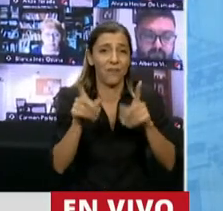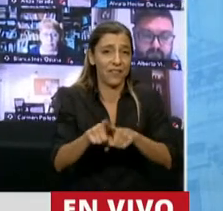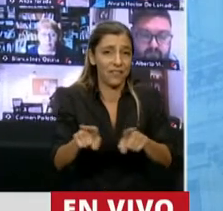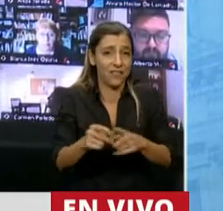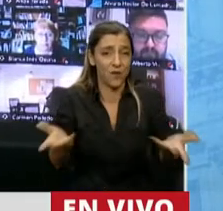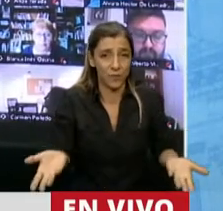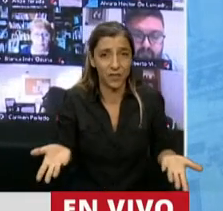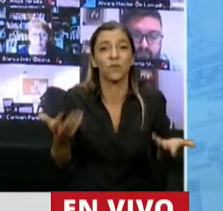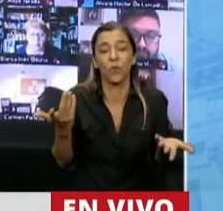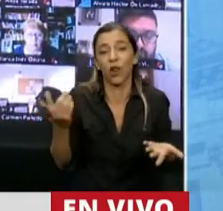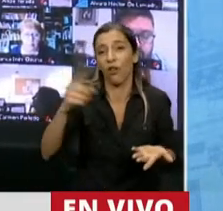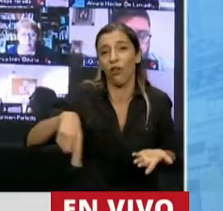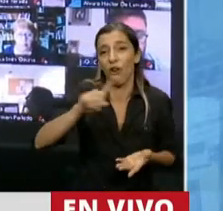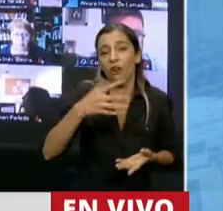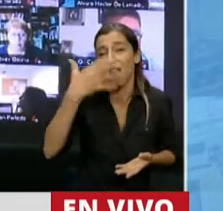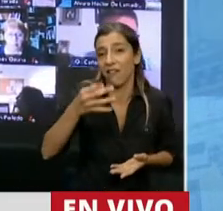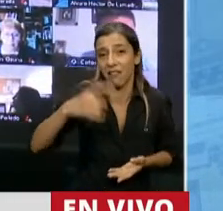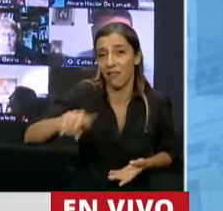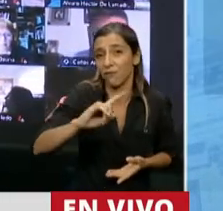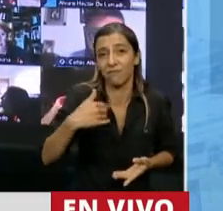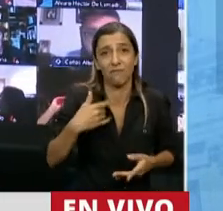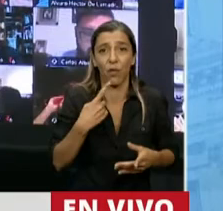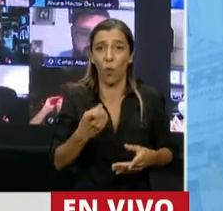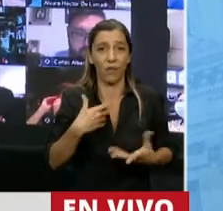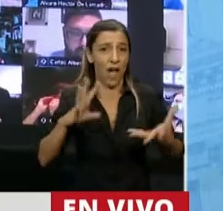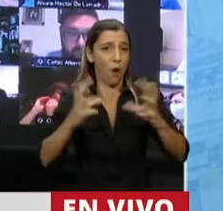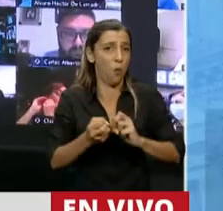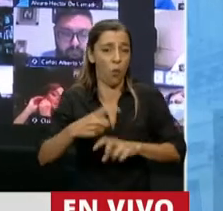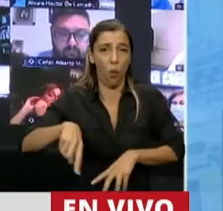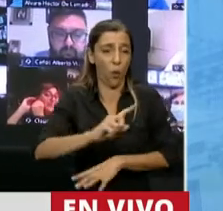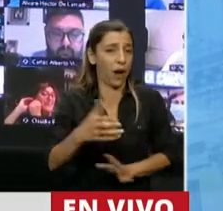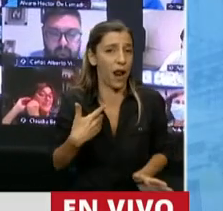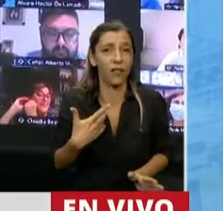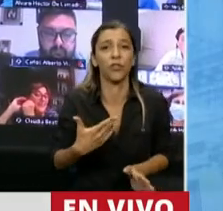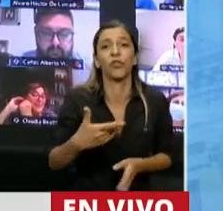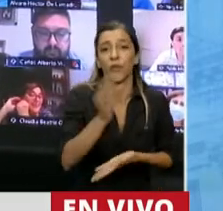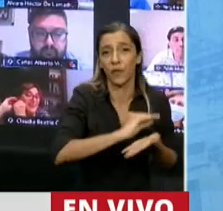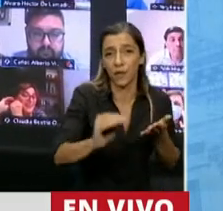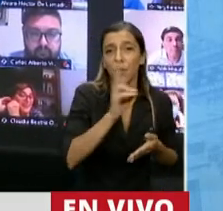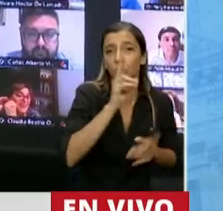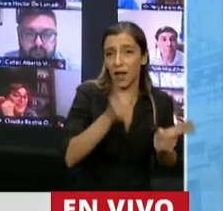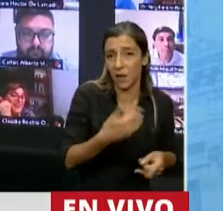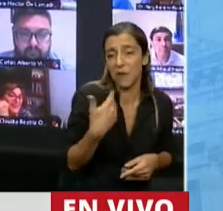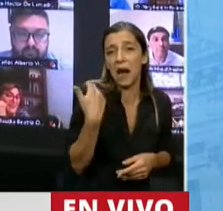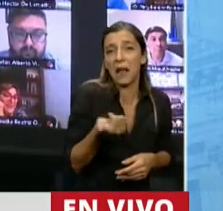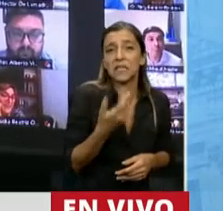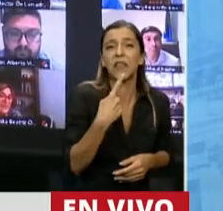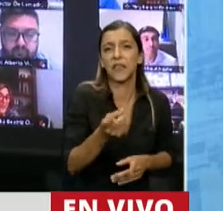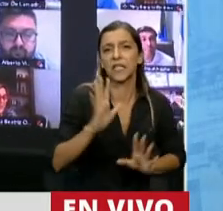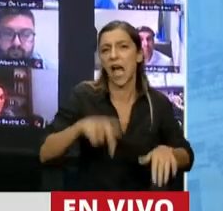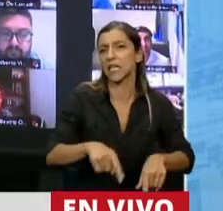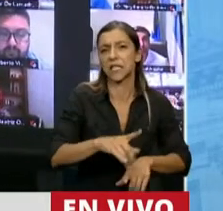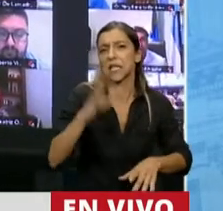de la buena fe, lo están deteriorando. Y escuchá esa diputada que dijo recién que los tiene que soportar. ¿Qué los tiene que soportar? Acá hemos visto